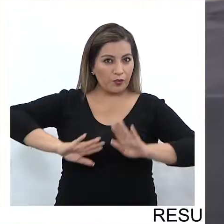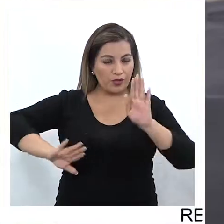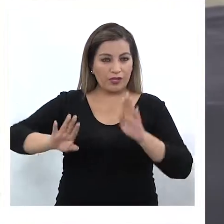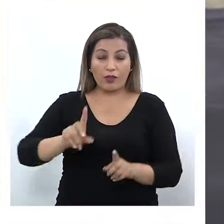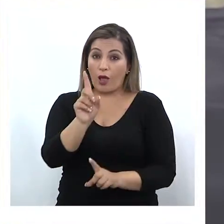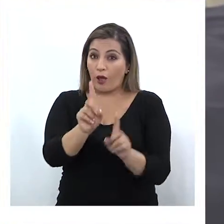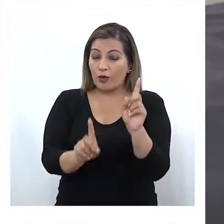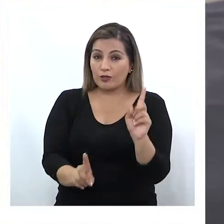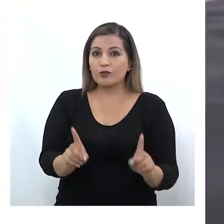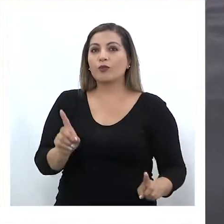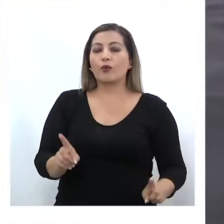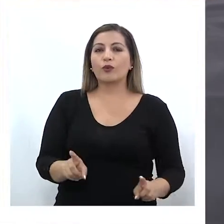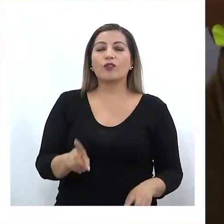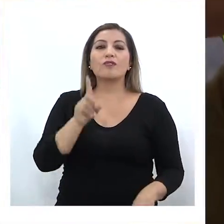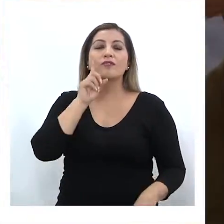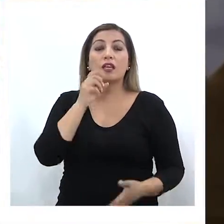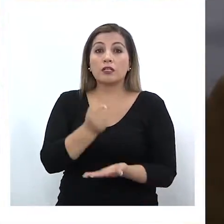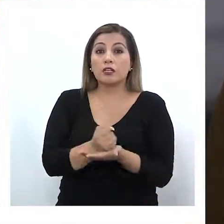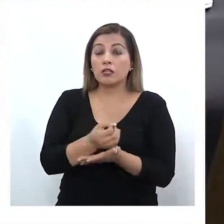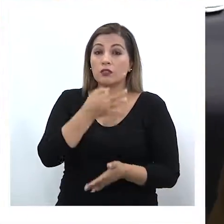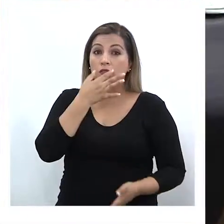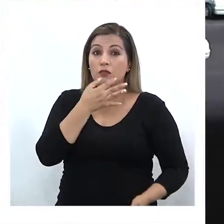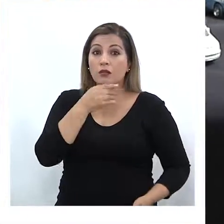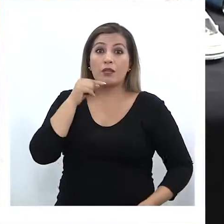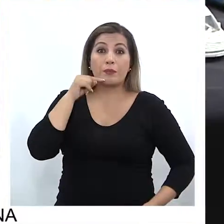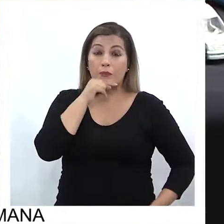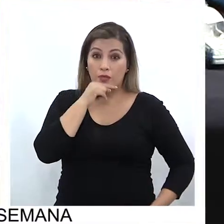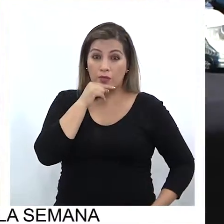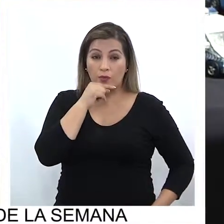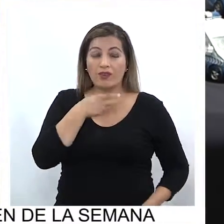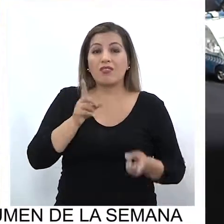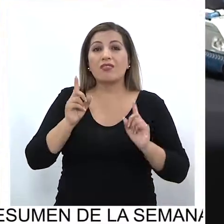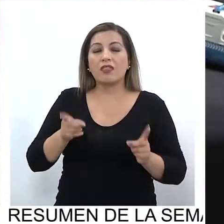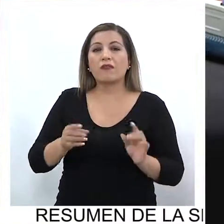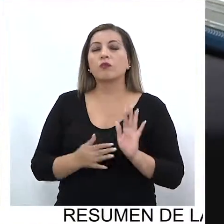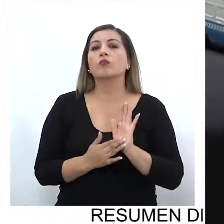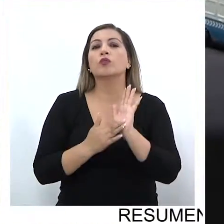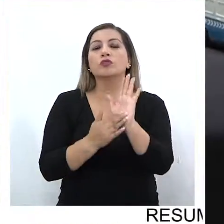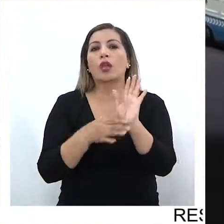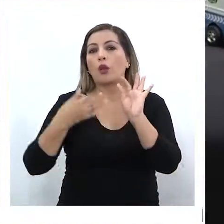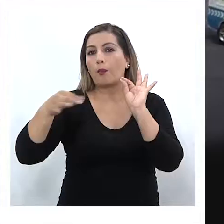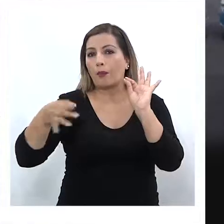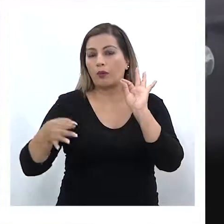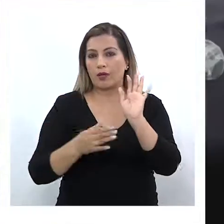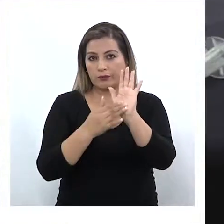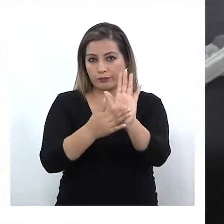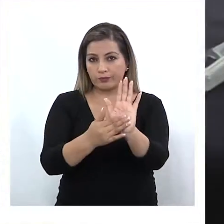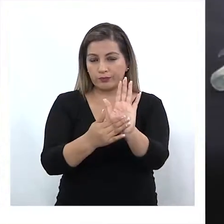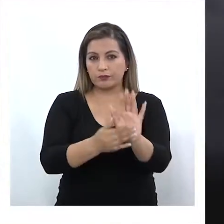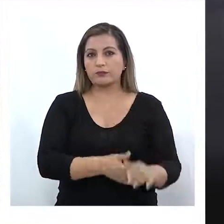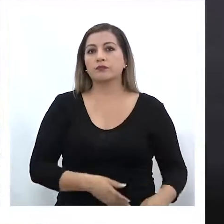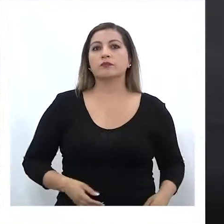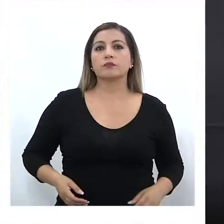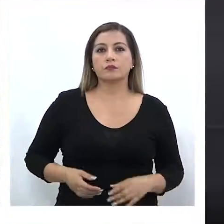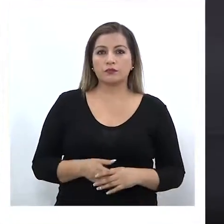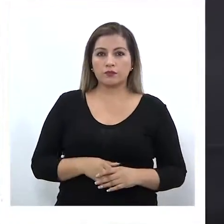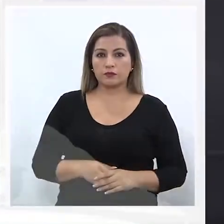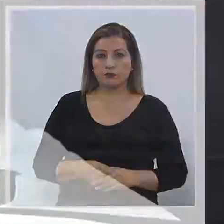y quienes dependan médicamente de sustancias como marihuana, deben demostrar con documentación correspondiente.